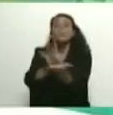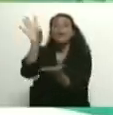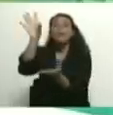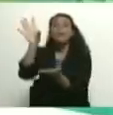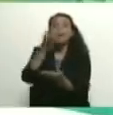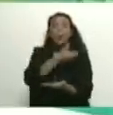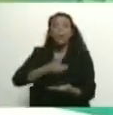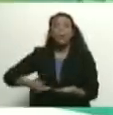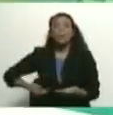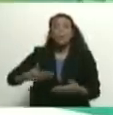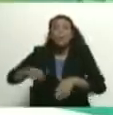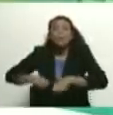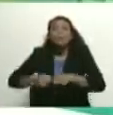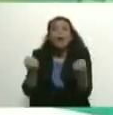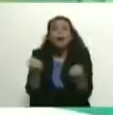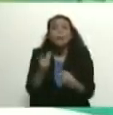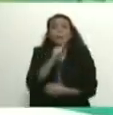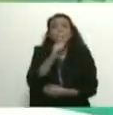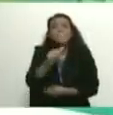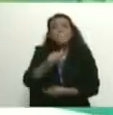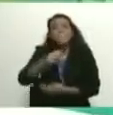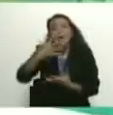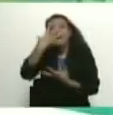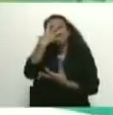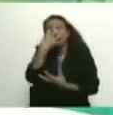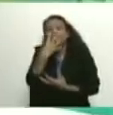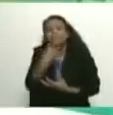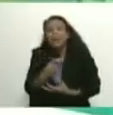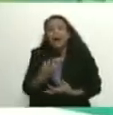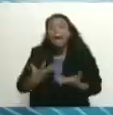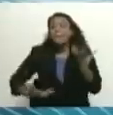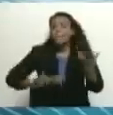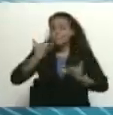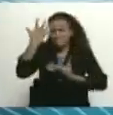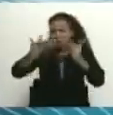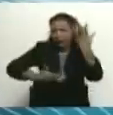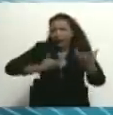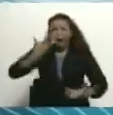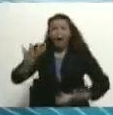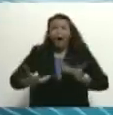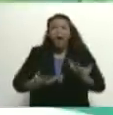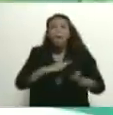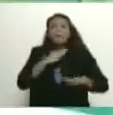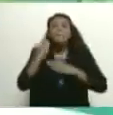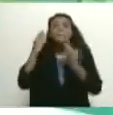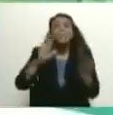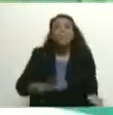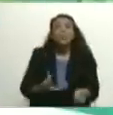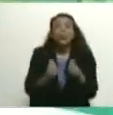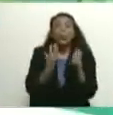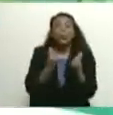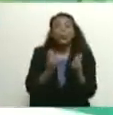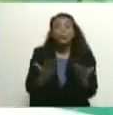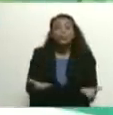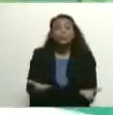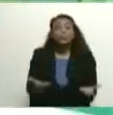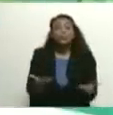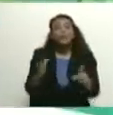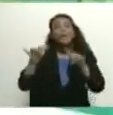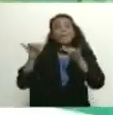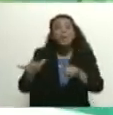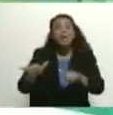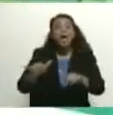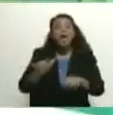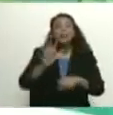¿Y cuánto daño le hicieron al país? ¿Cuánta gente quemaron viva? ¿Cuánta gente mataron? Así lo hicieron en el